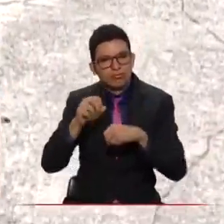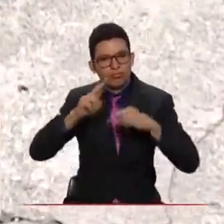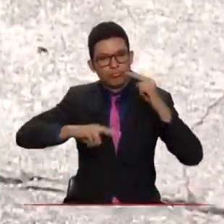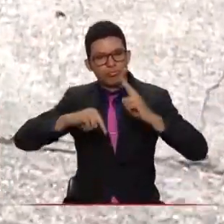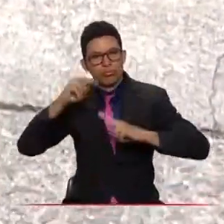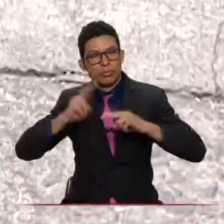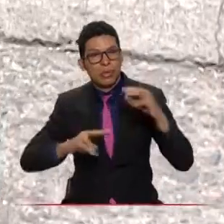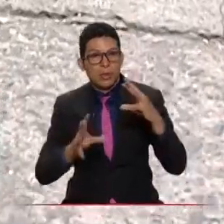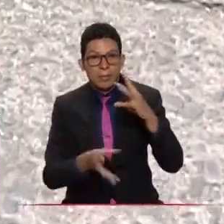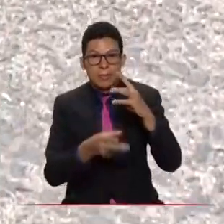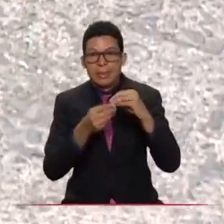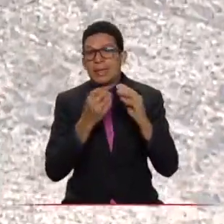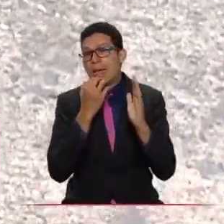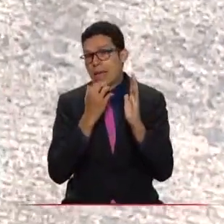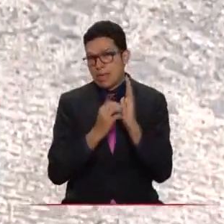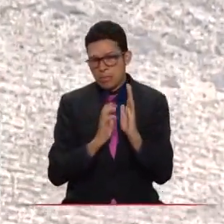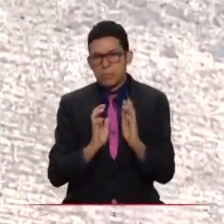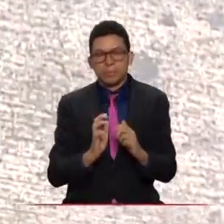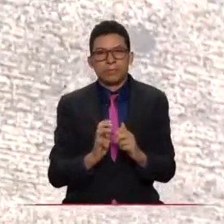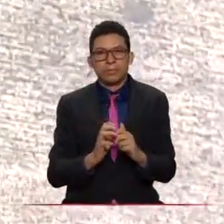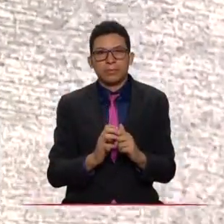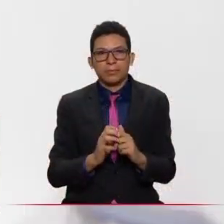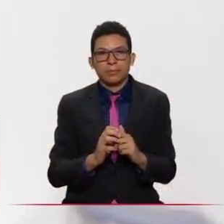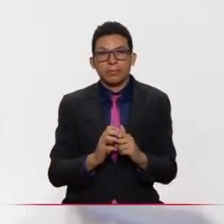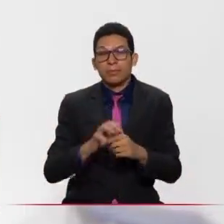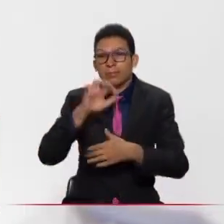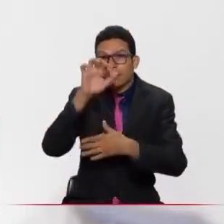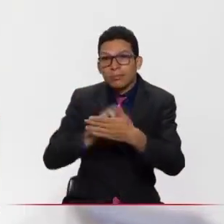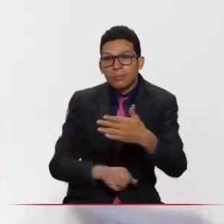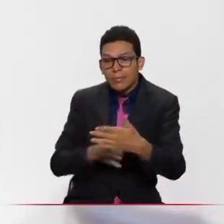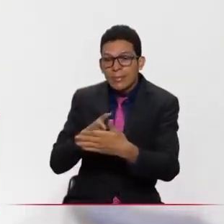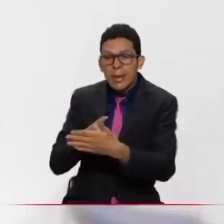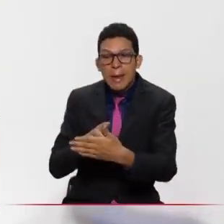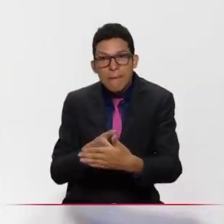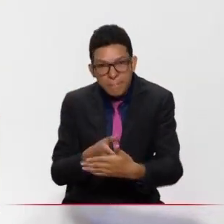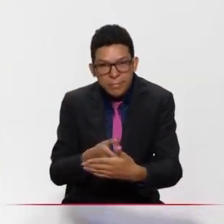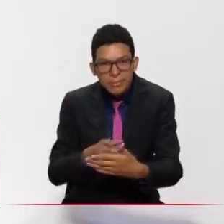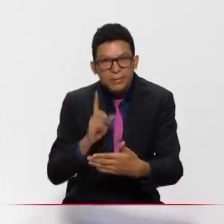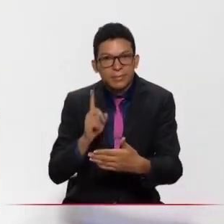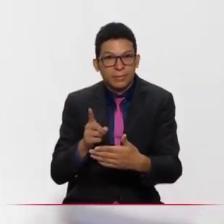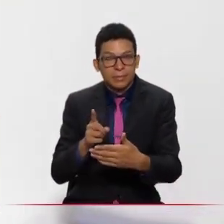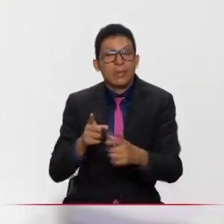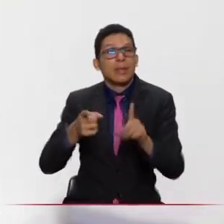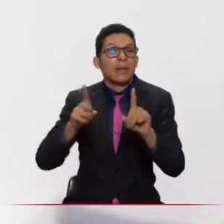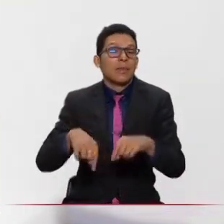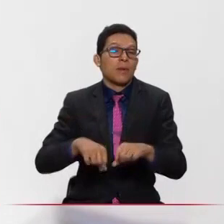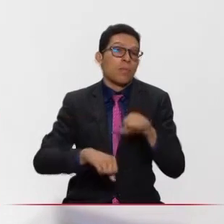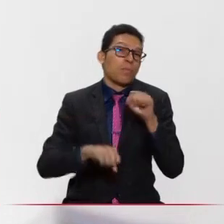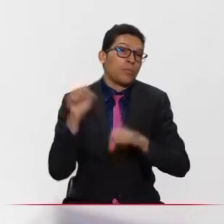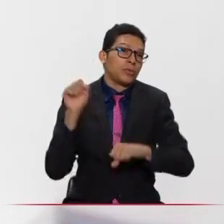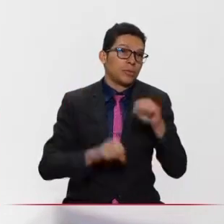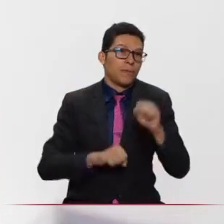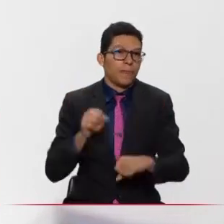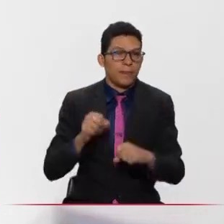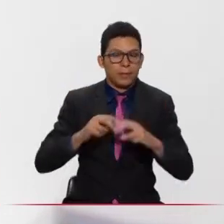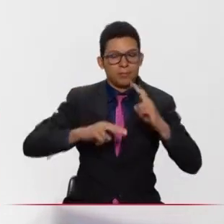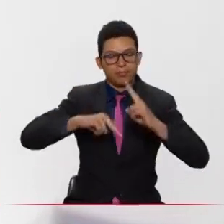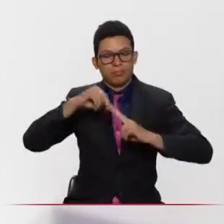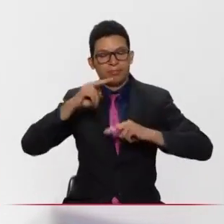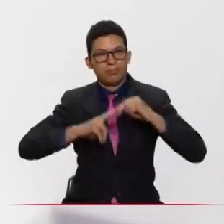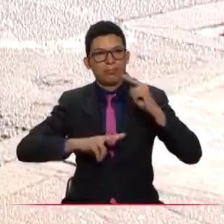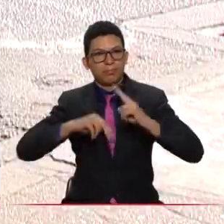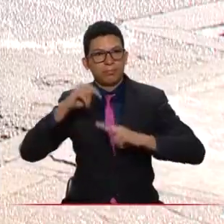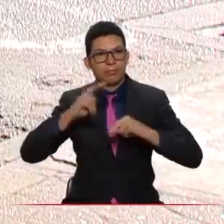complementarias, como por ejemplo, la disminución de barreras arquitectónicas y la posibilidad de construir